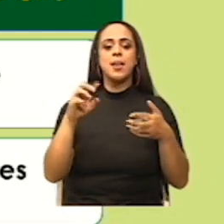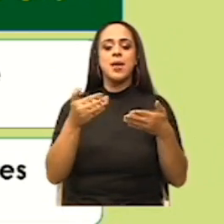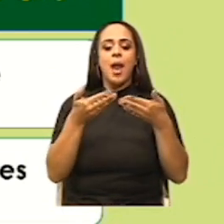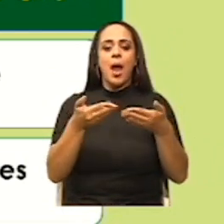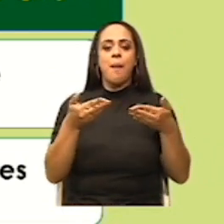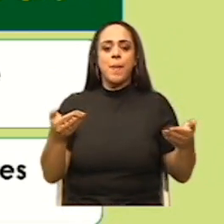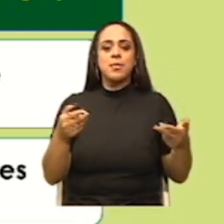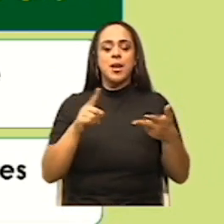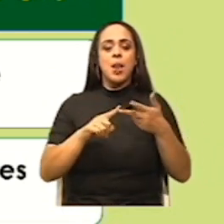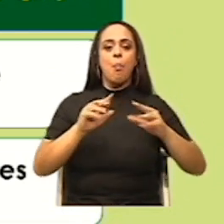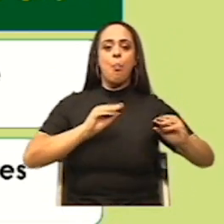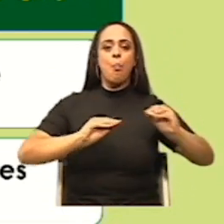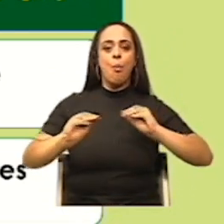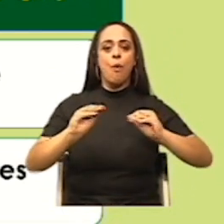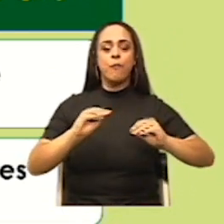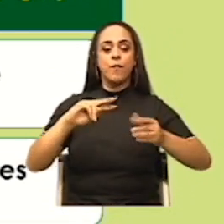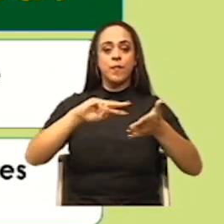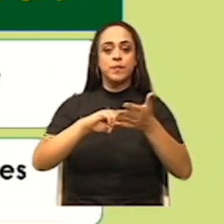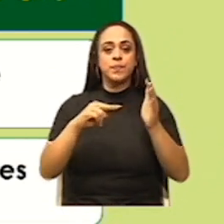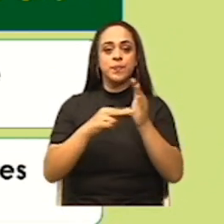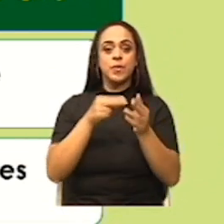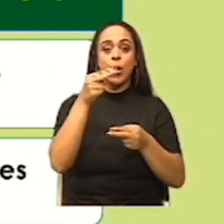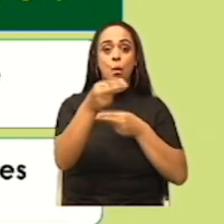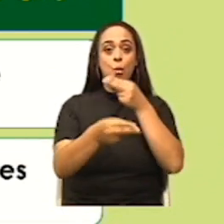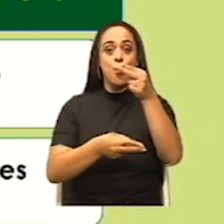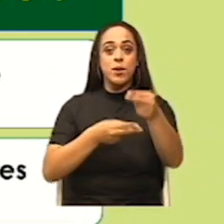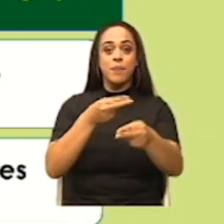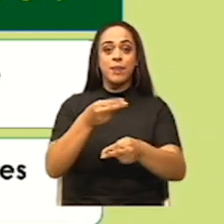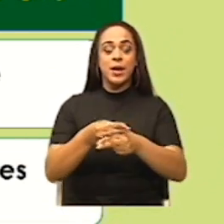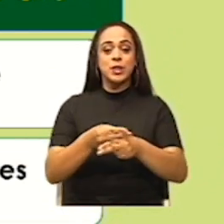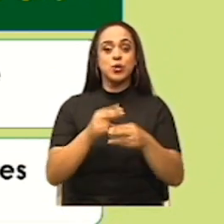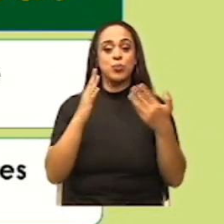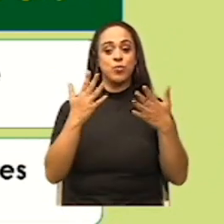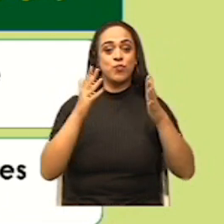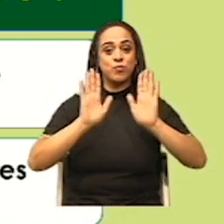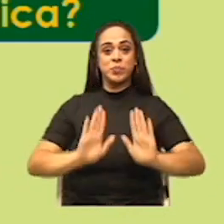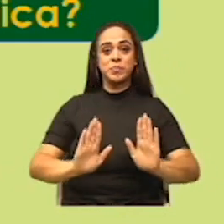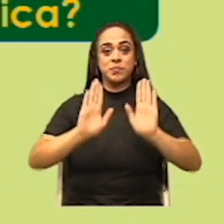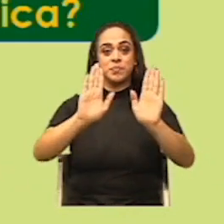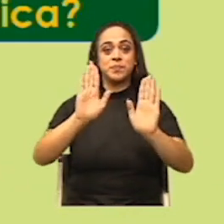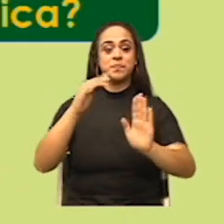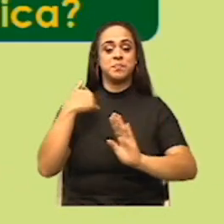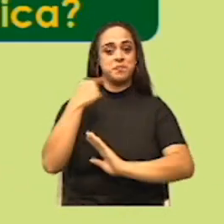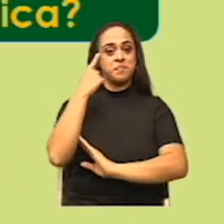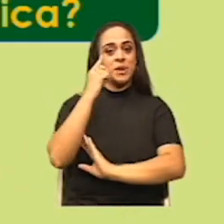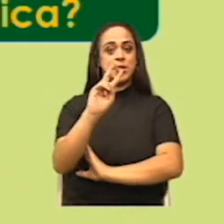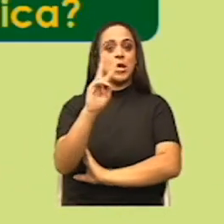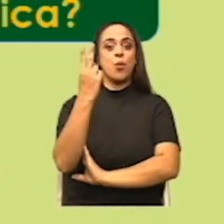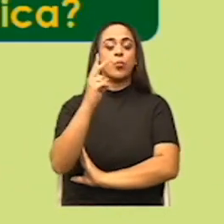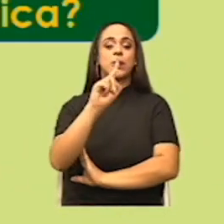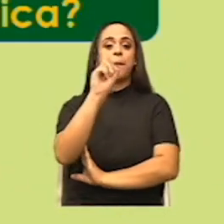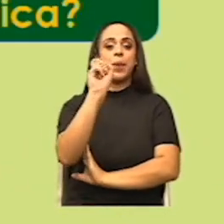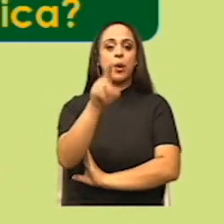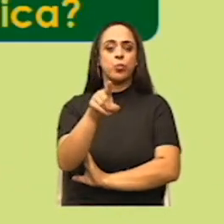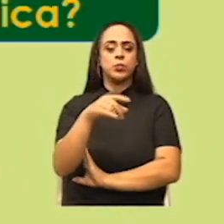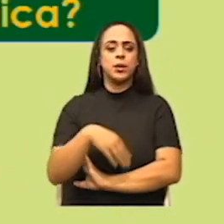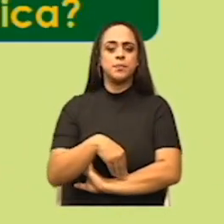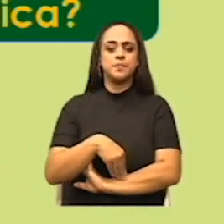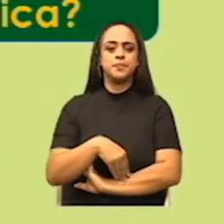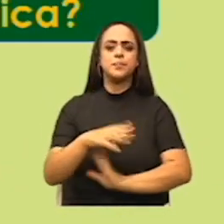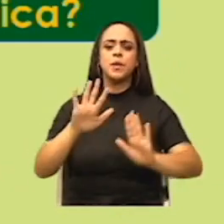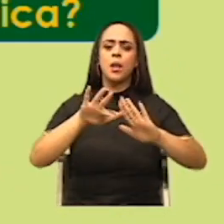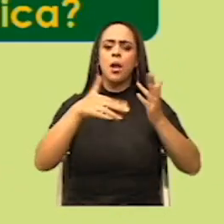movimiento. Es decir, el universo mismo. Excelente. Continuamos con la segunda pregunta. ¿Cómo se llamó el